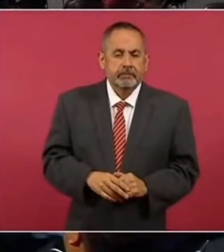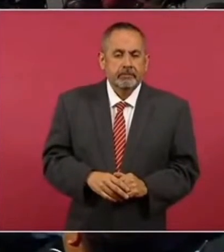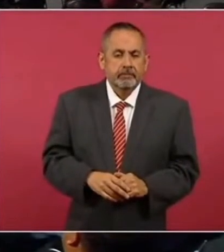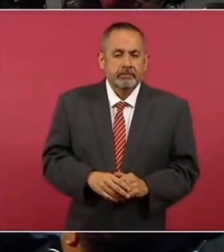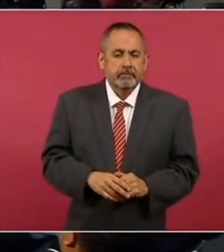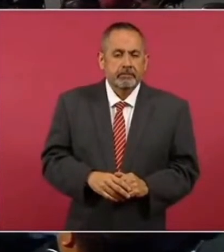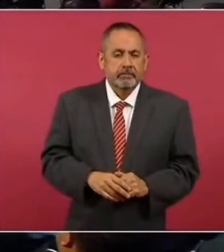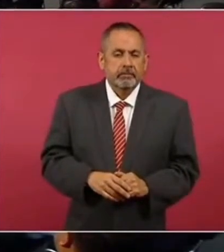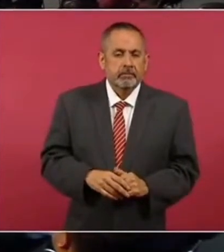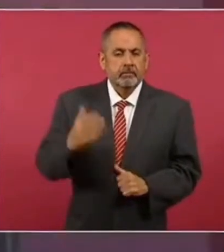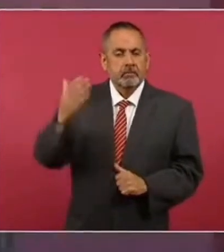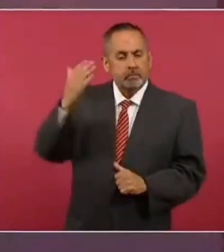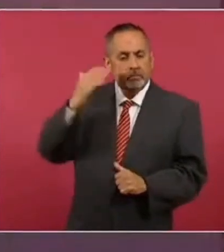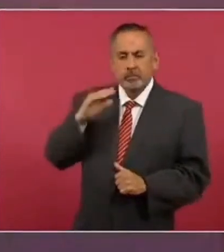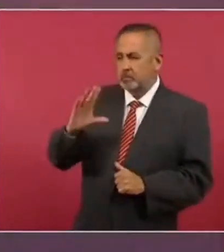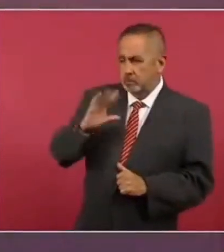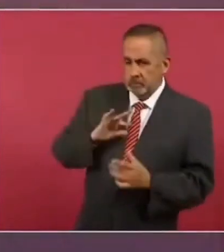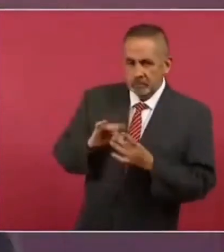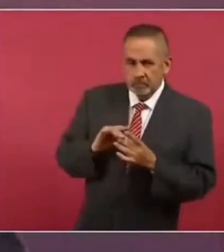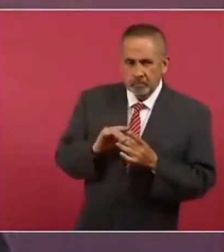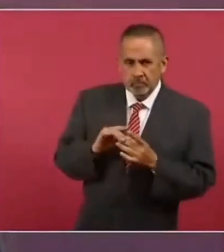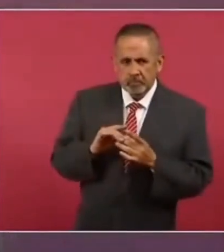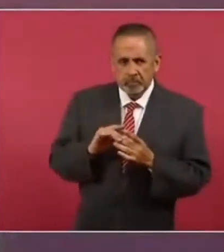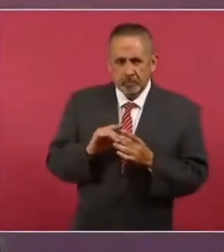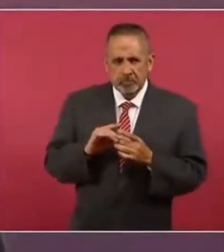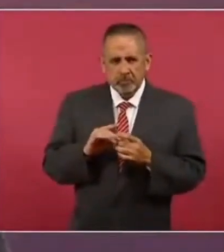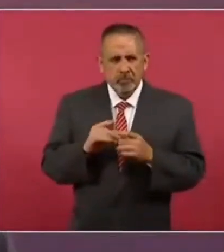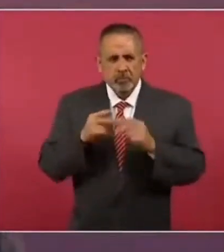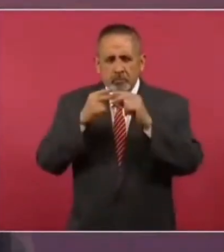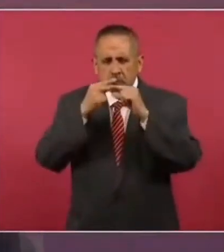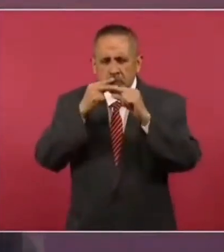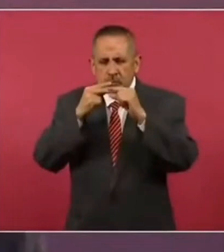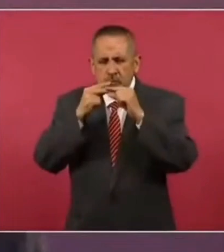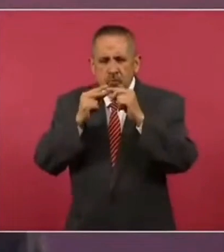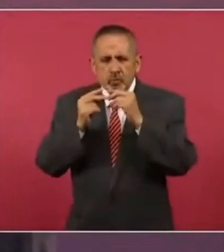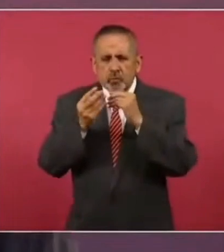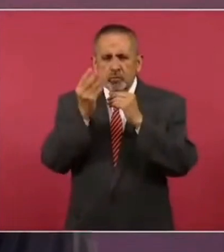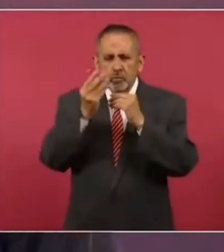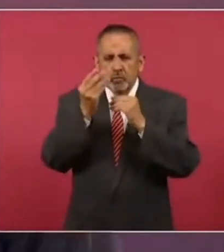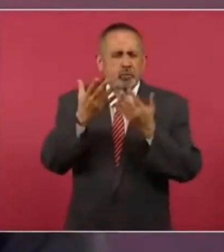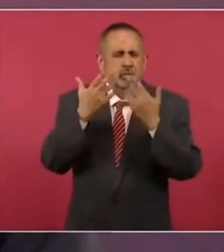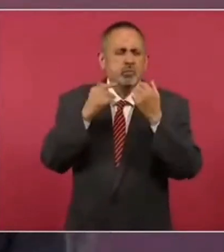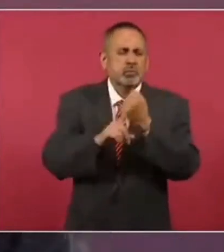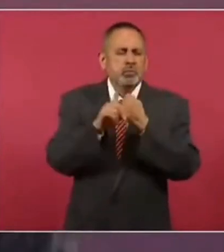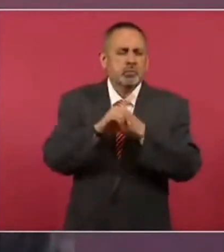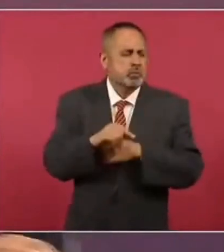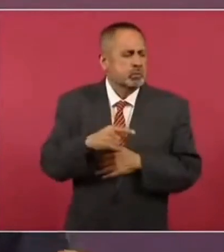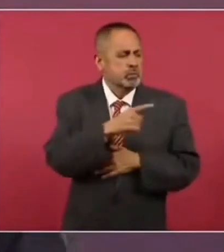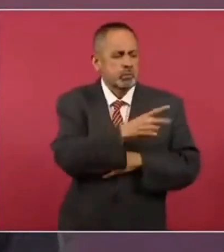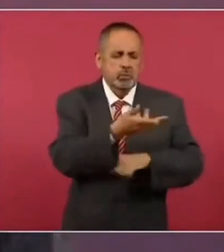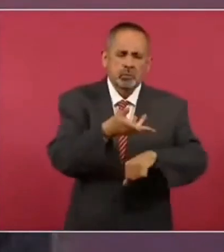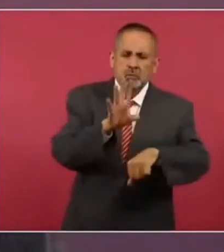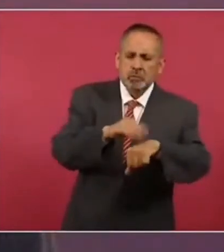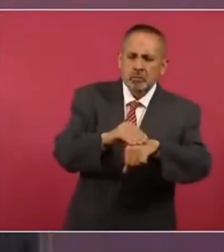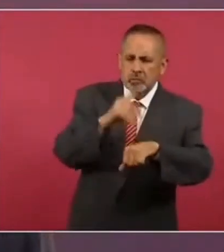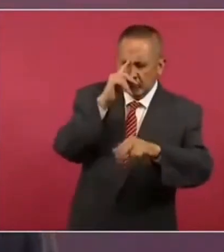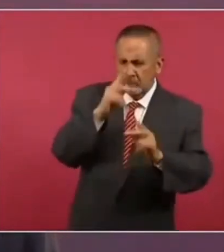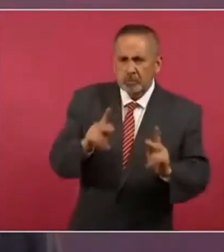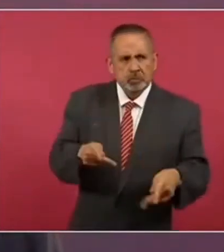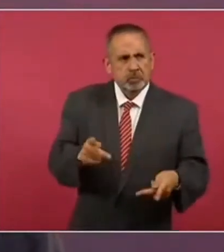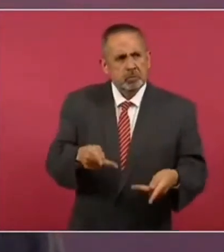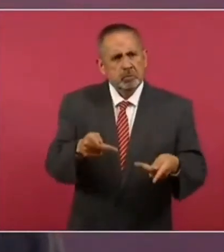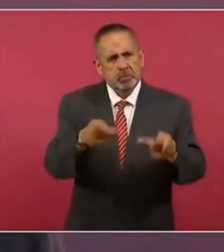Me habían dicho de que no había problemas con los vapeadores y que estaban pidiendo una autorización para comercializarlos.